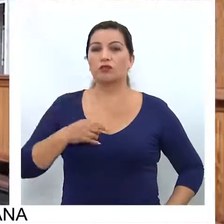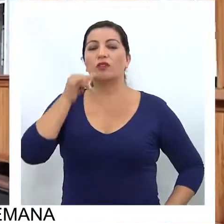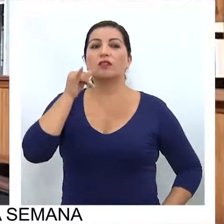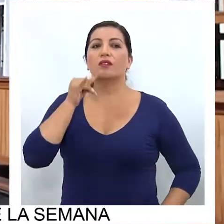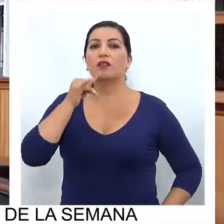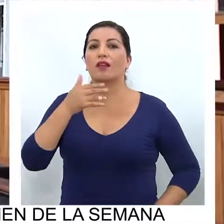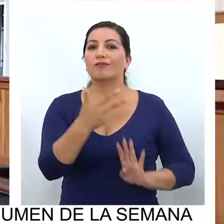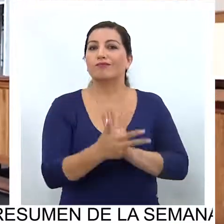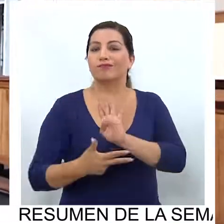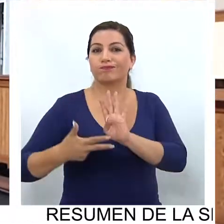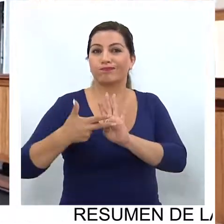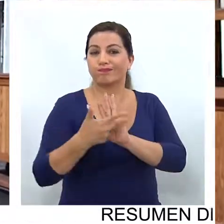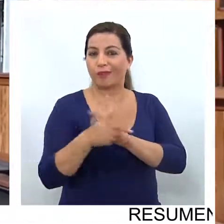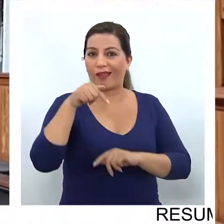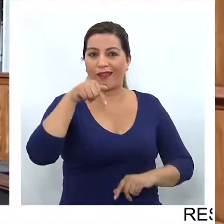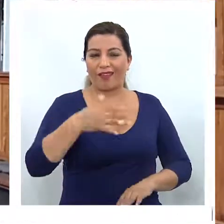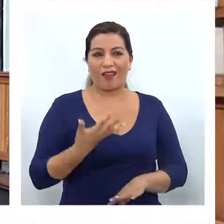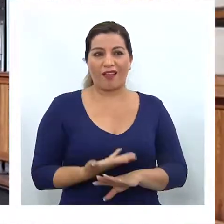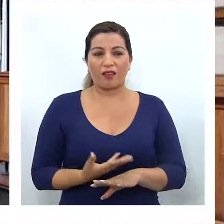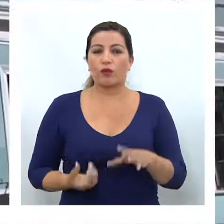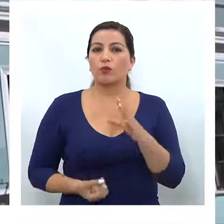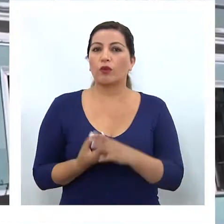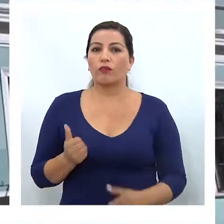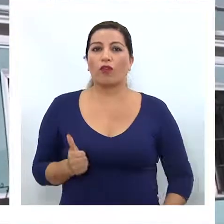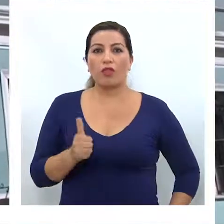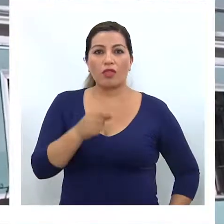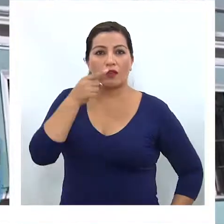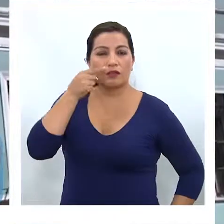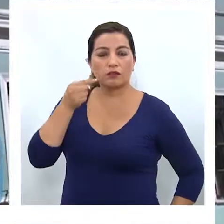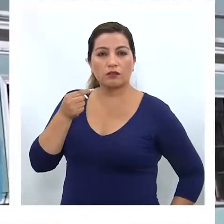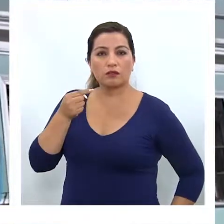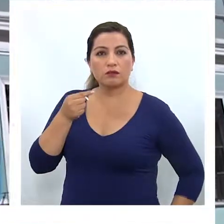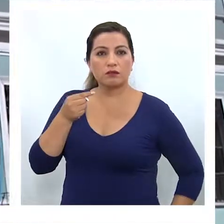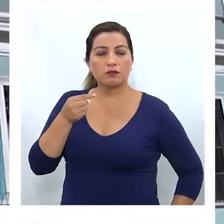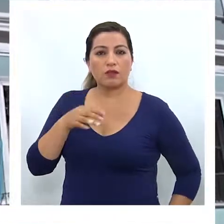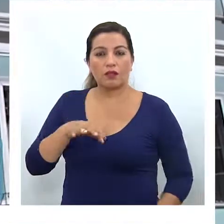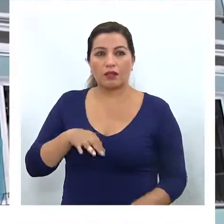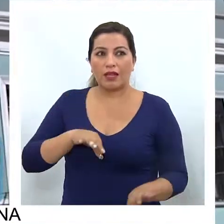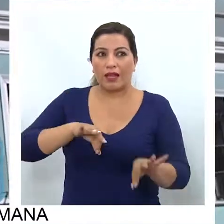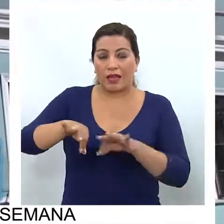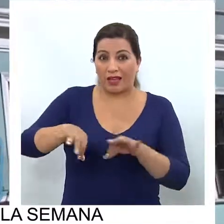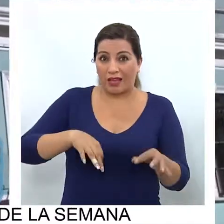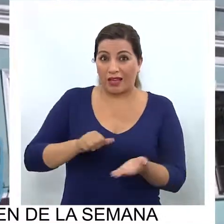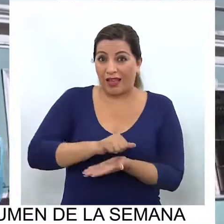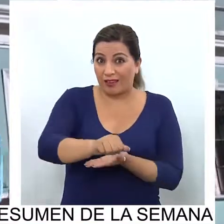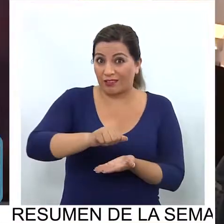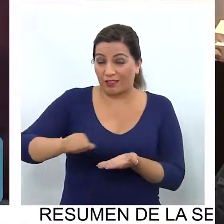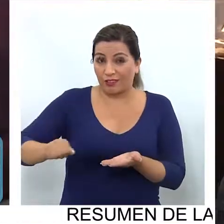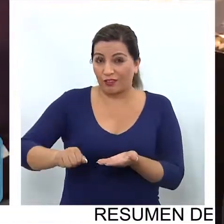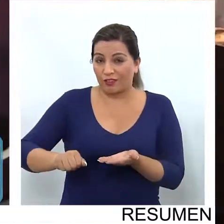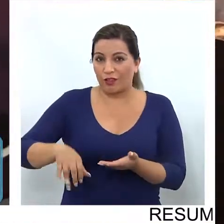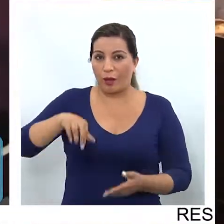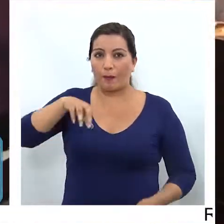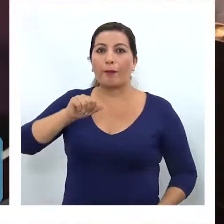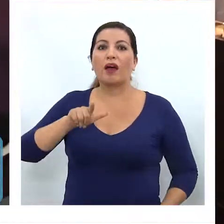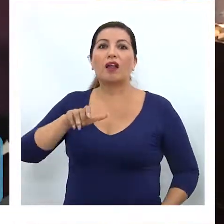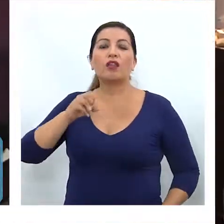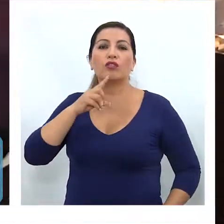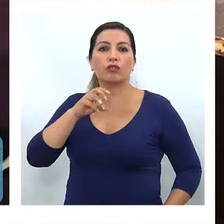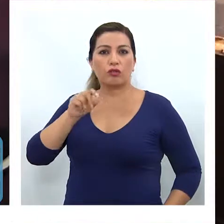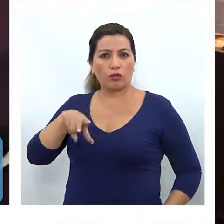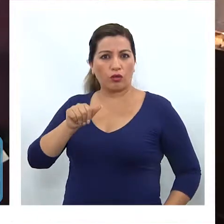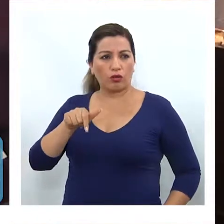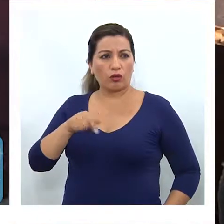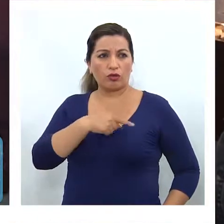El museo regional, ubicado en pleno Paseo Baquedano, cuenta con un nuevo director. Se trata del arqueólogo y paleontólogo